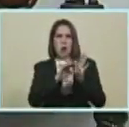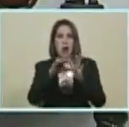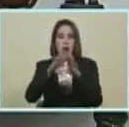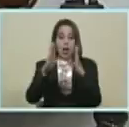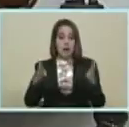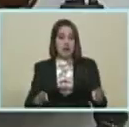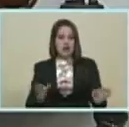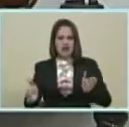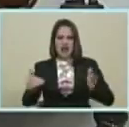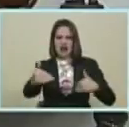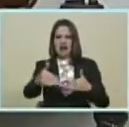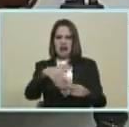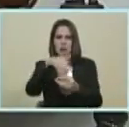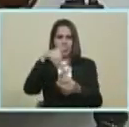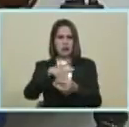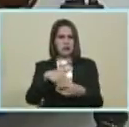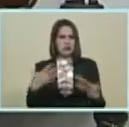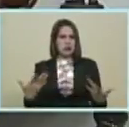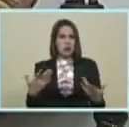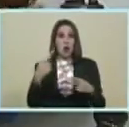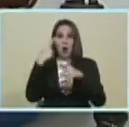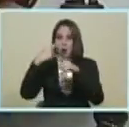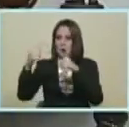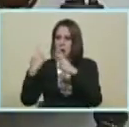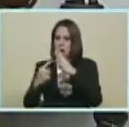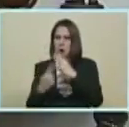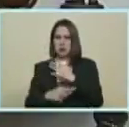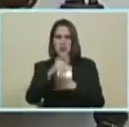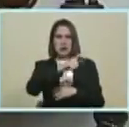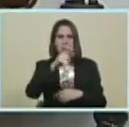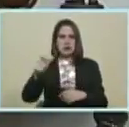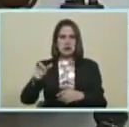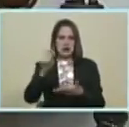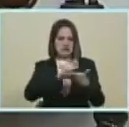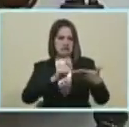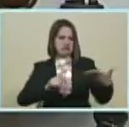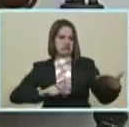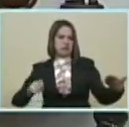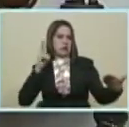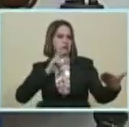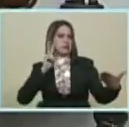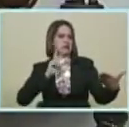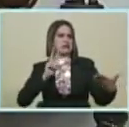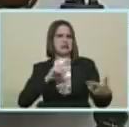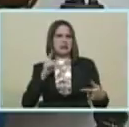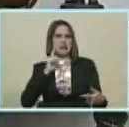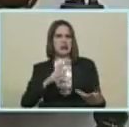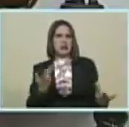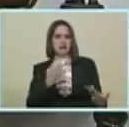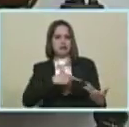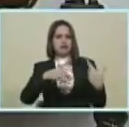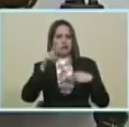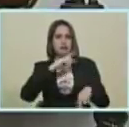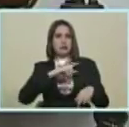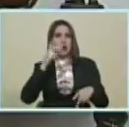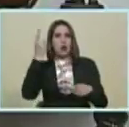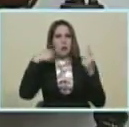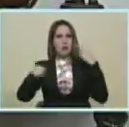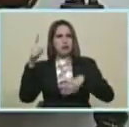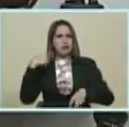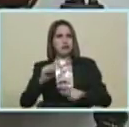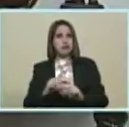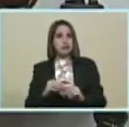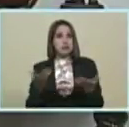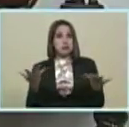...mesas por allá... ...por otro lado... ...trajeron una gente... ...y levantaron unas actas falsas... ...así es la oposición...